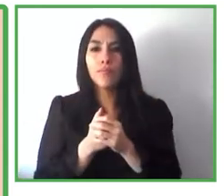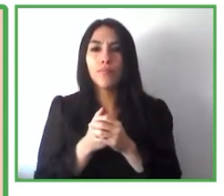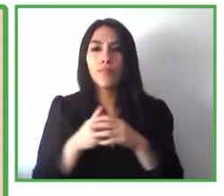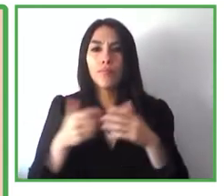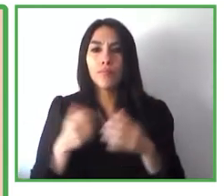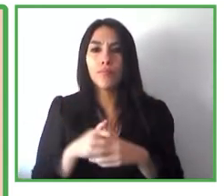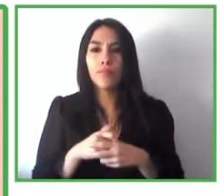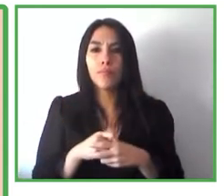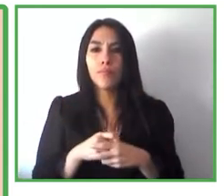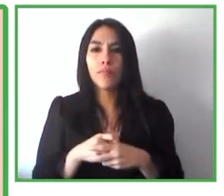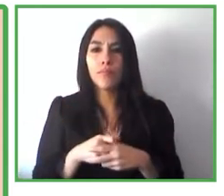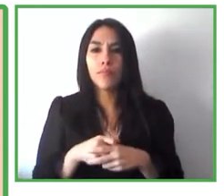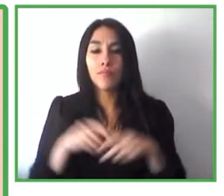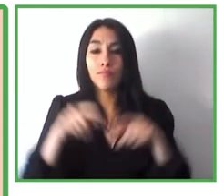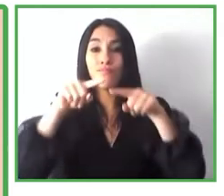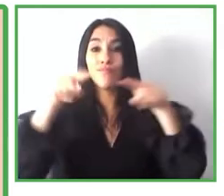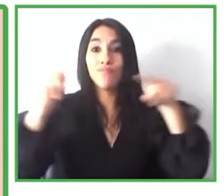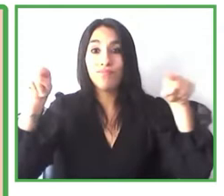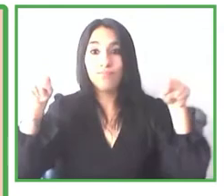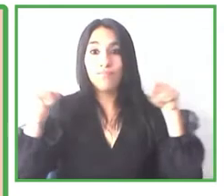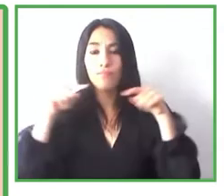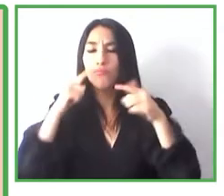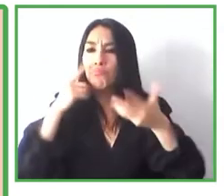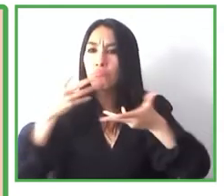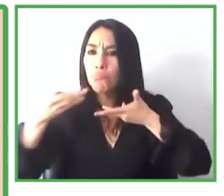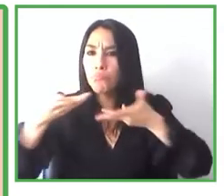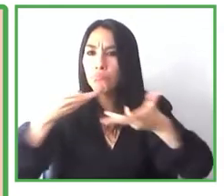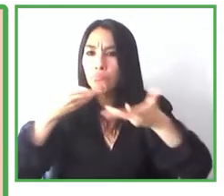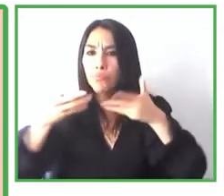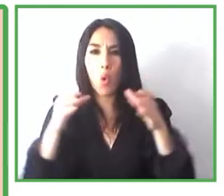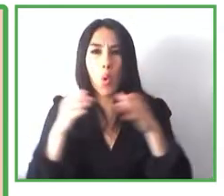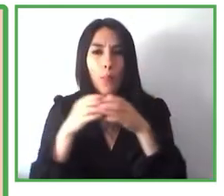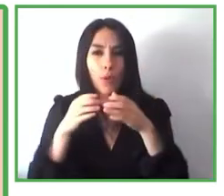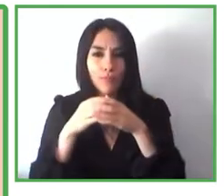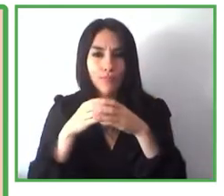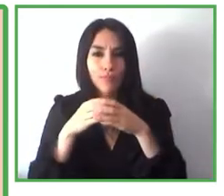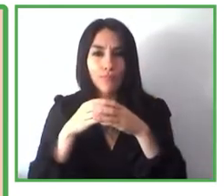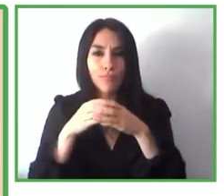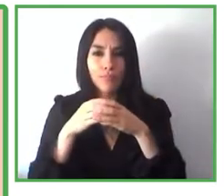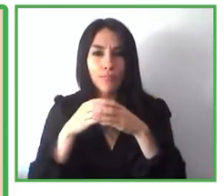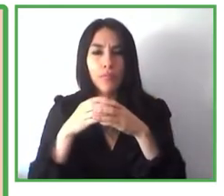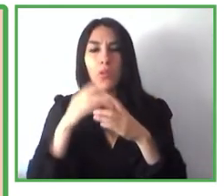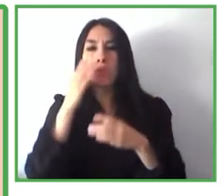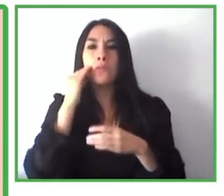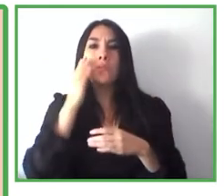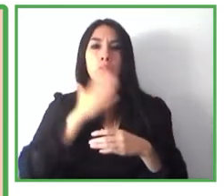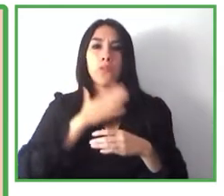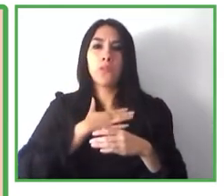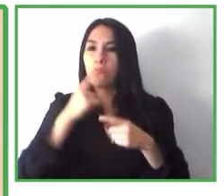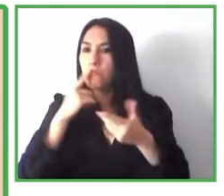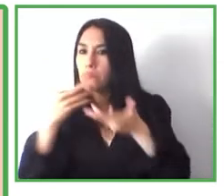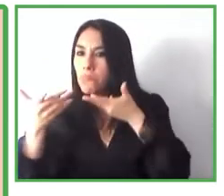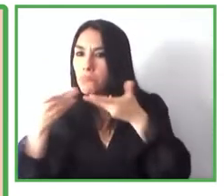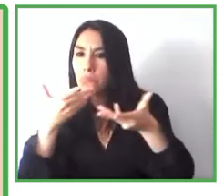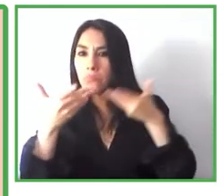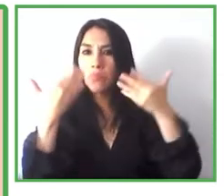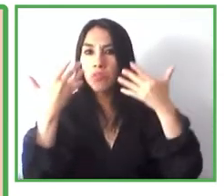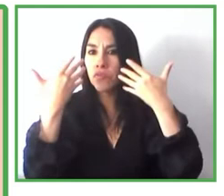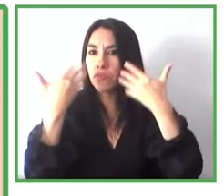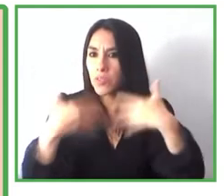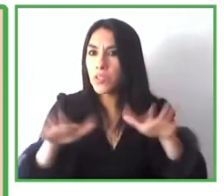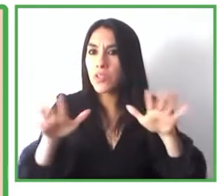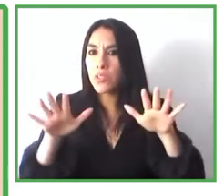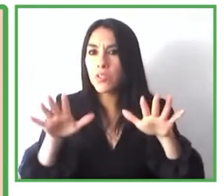del contract hospitalité ya somos más de 140 empresas y entidades que comparten estrategias de negocio dentro de la cadena de valor